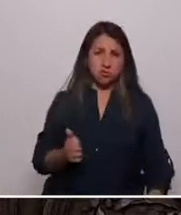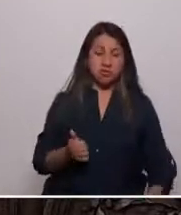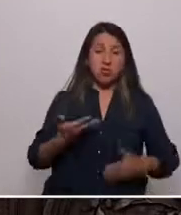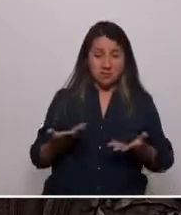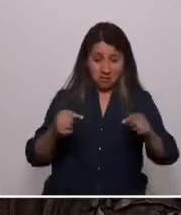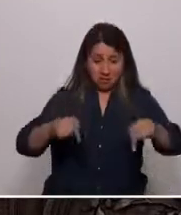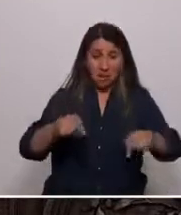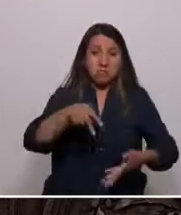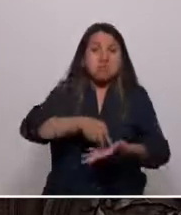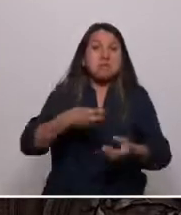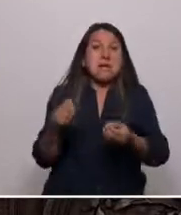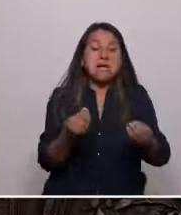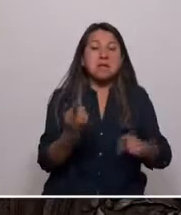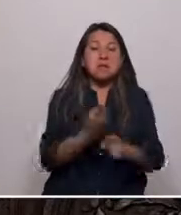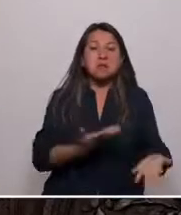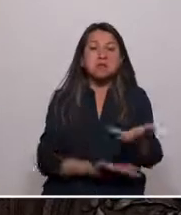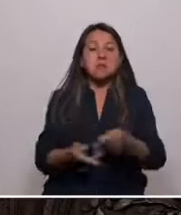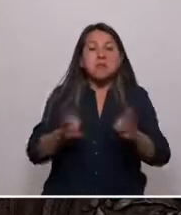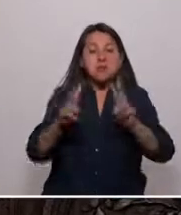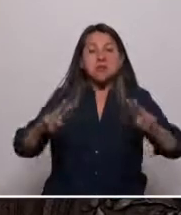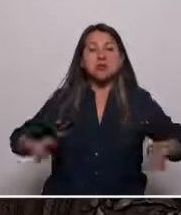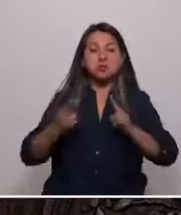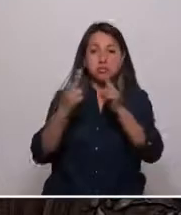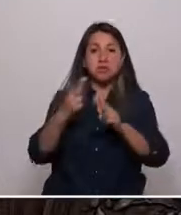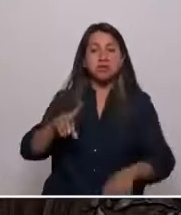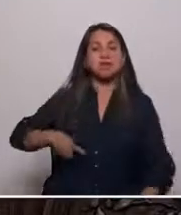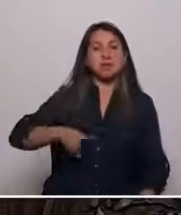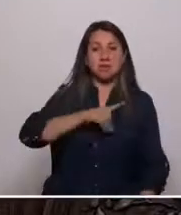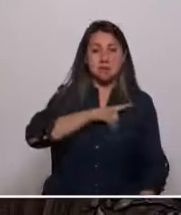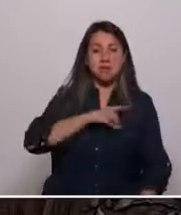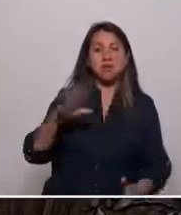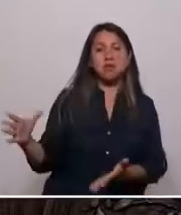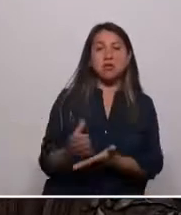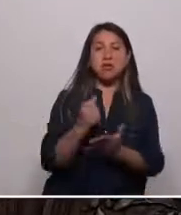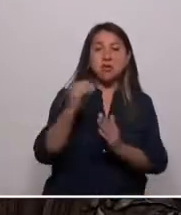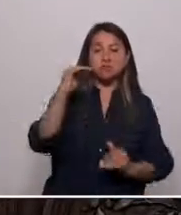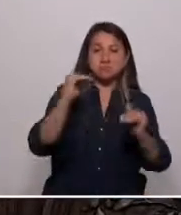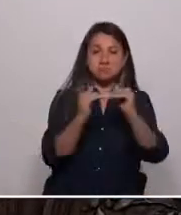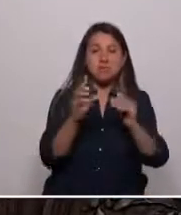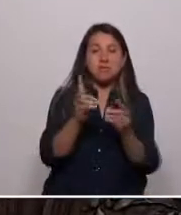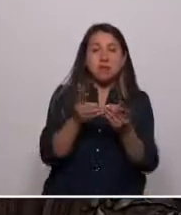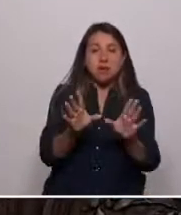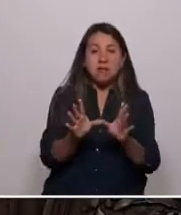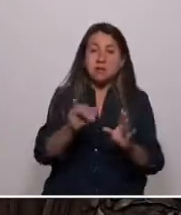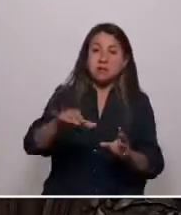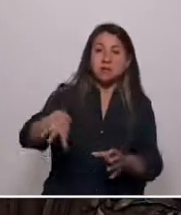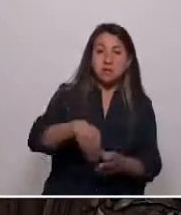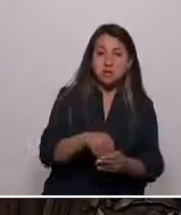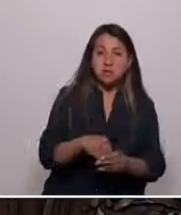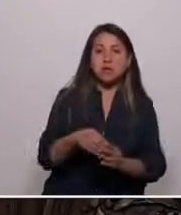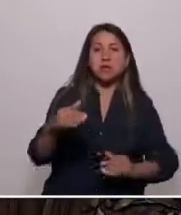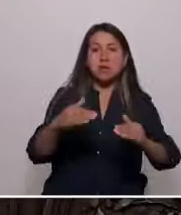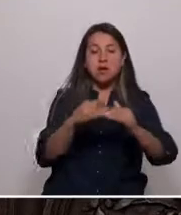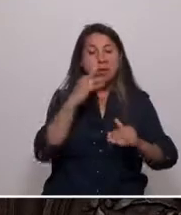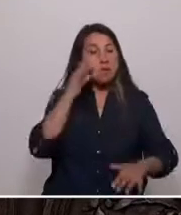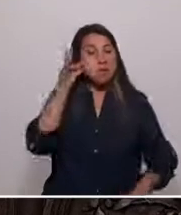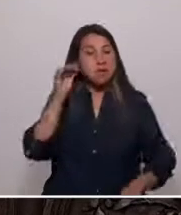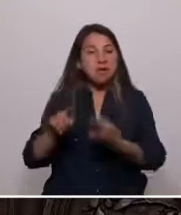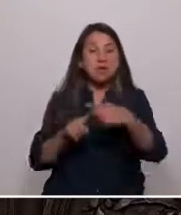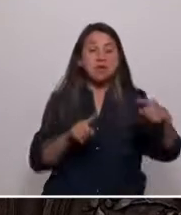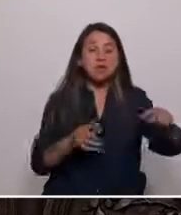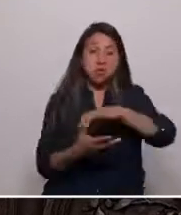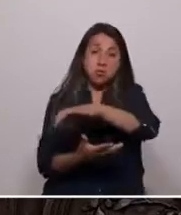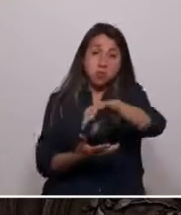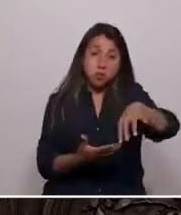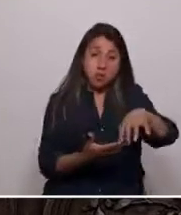acá para que el diálogo nos permita construir dignidad. Para lograr estabilidad con una democracia inclusiva, paritaria, plurinacional y